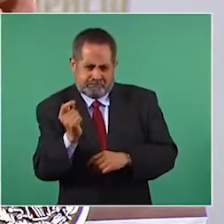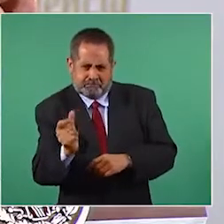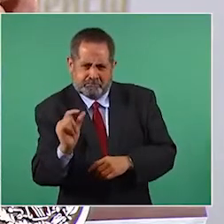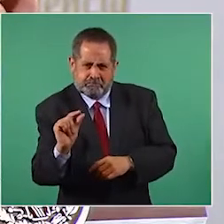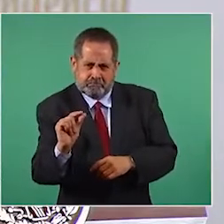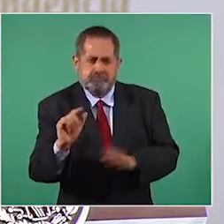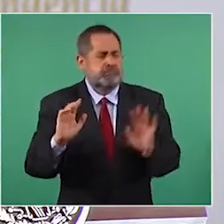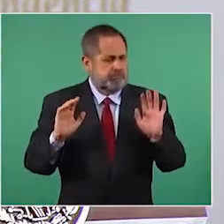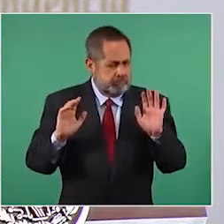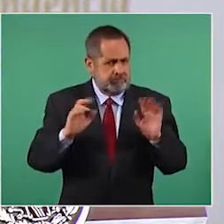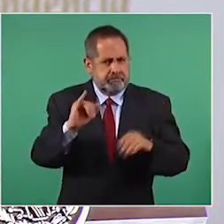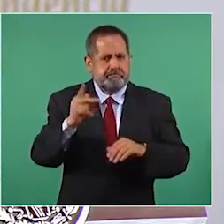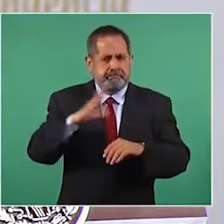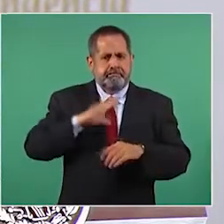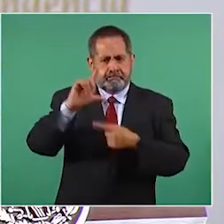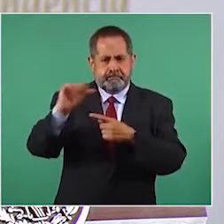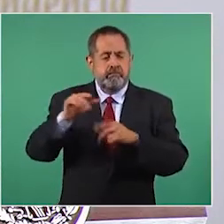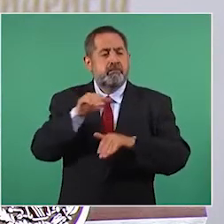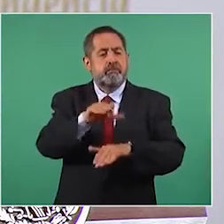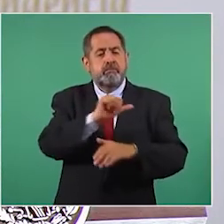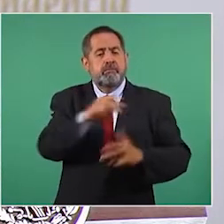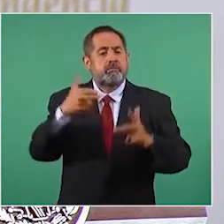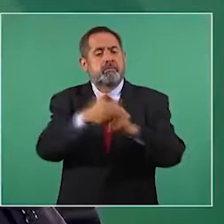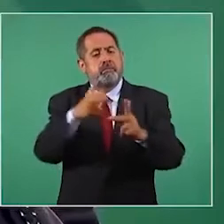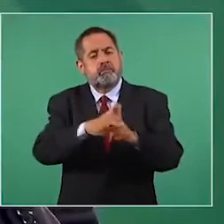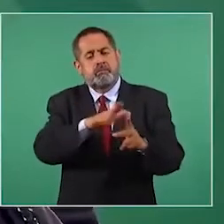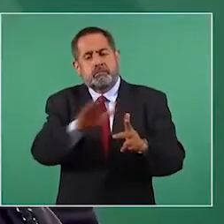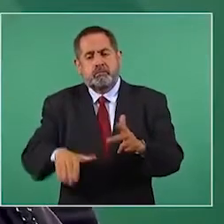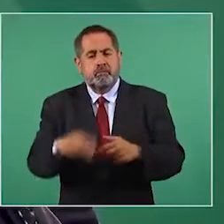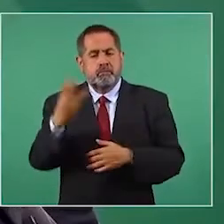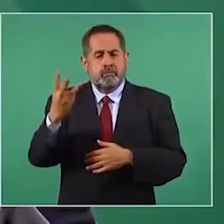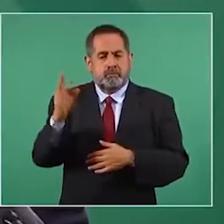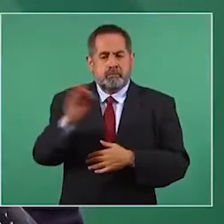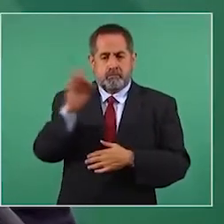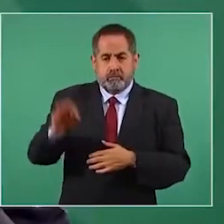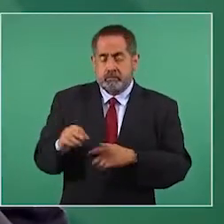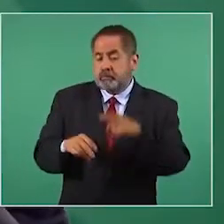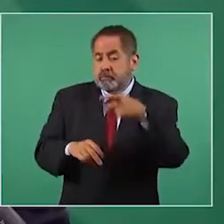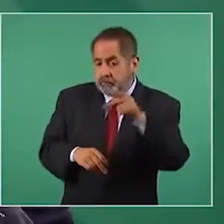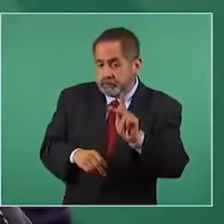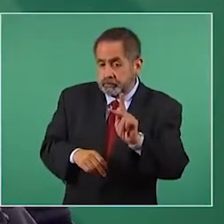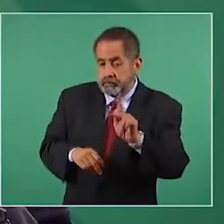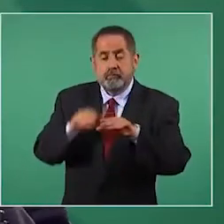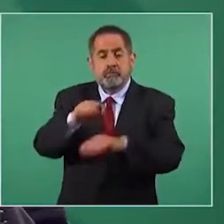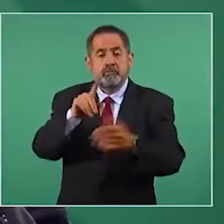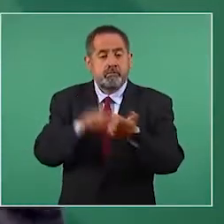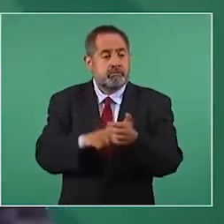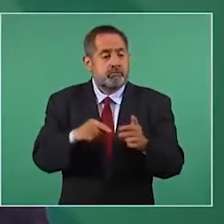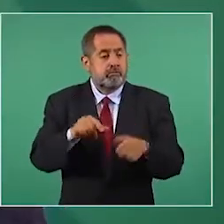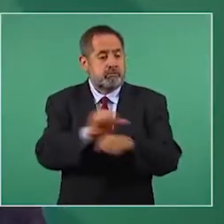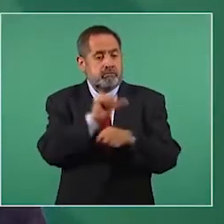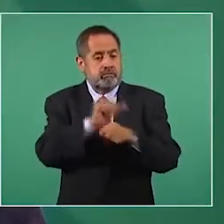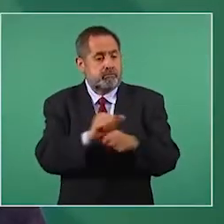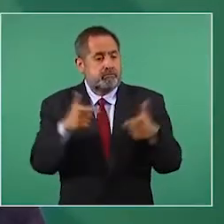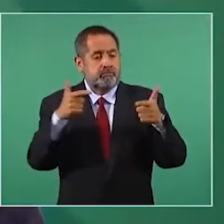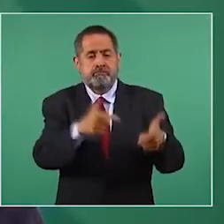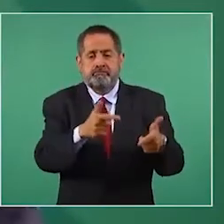en el caso de homicidios del 3 por ciento. Pero en el caso de robo de vehículo,